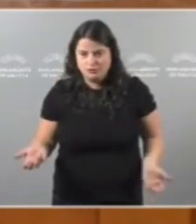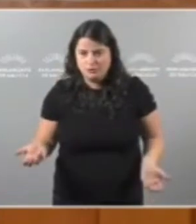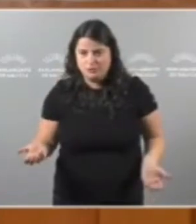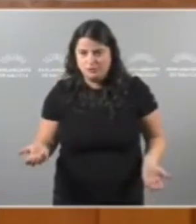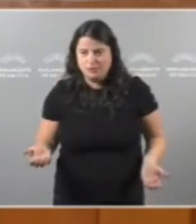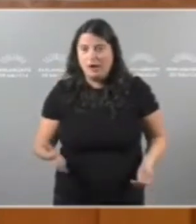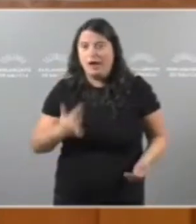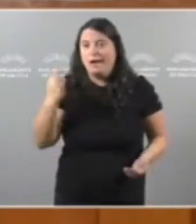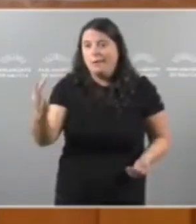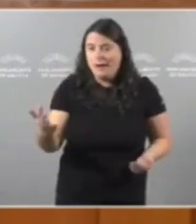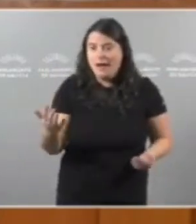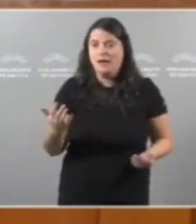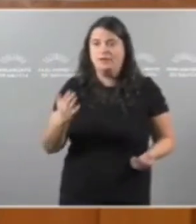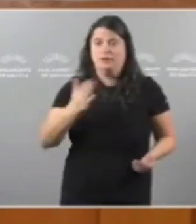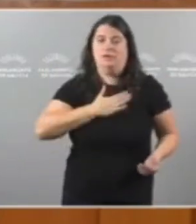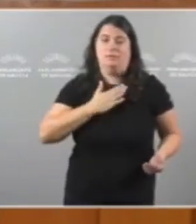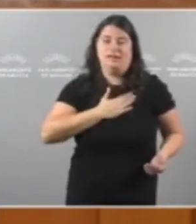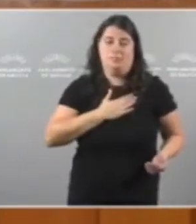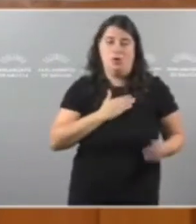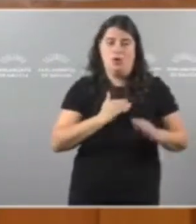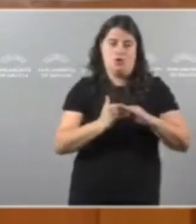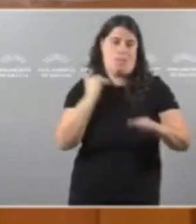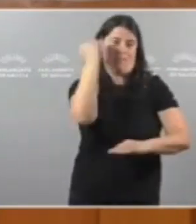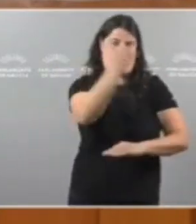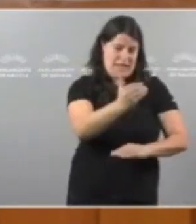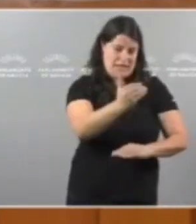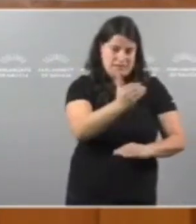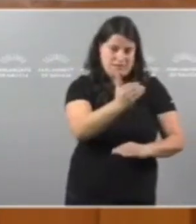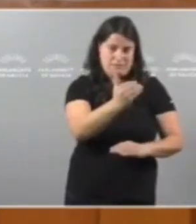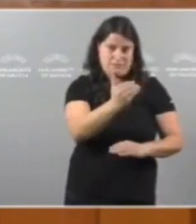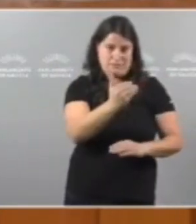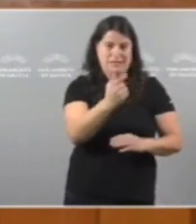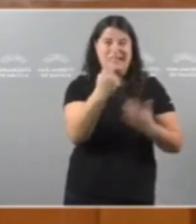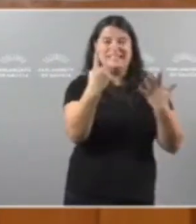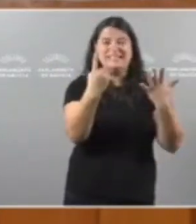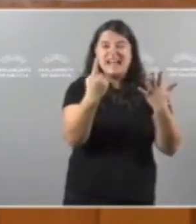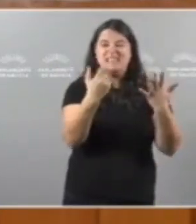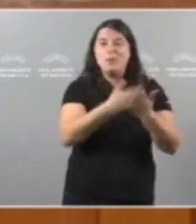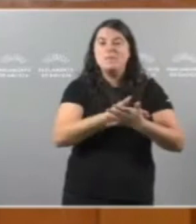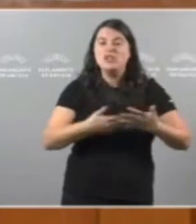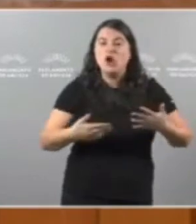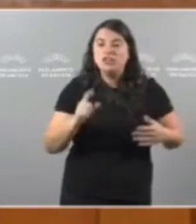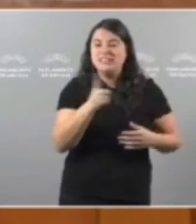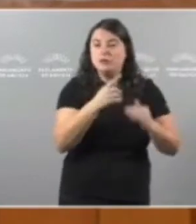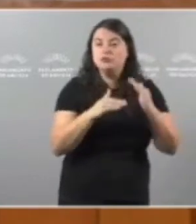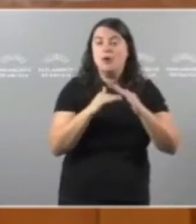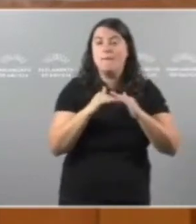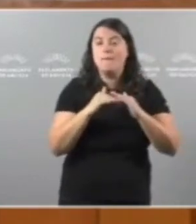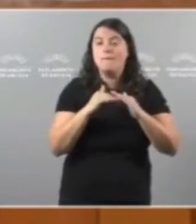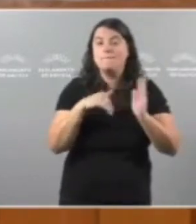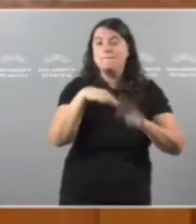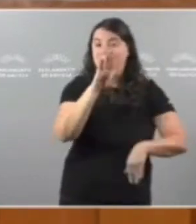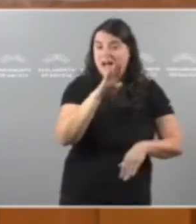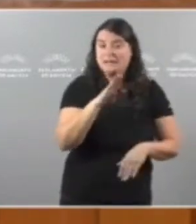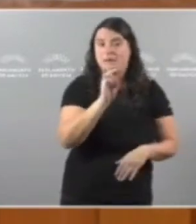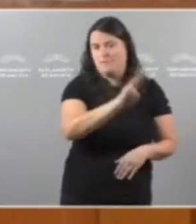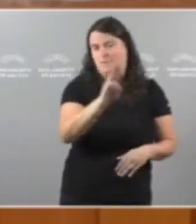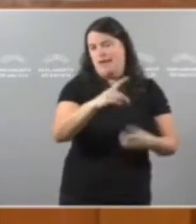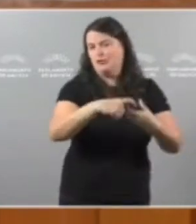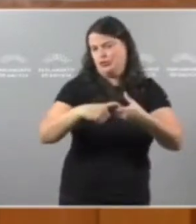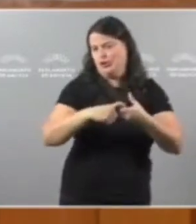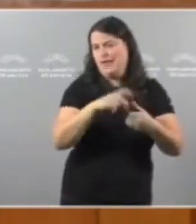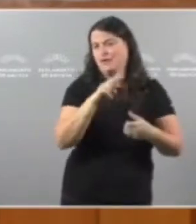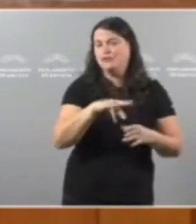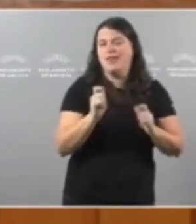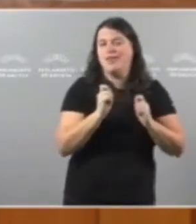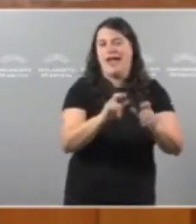desgracia de ter un patrimonio superior Os 6 millóns de euros O Partido Popular que é moi solidario Pois dáxe un